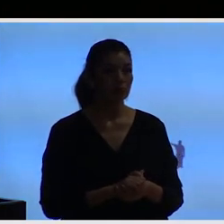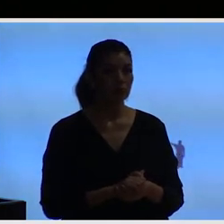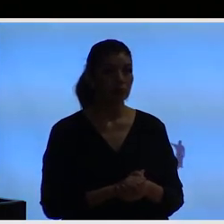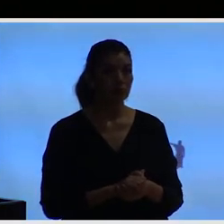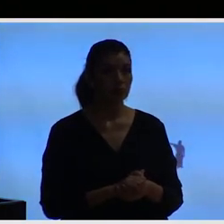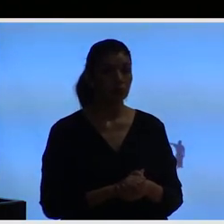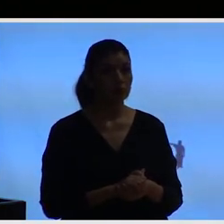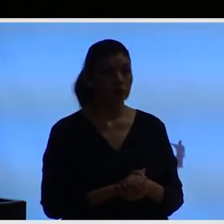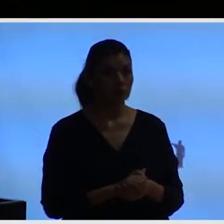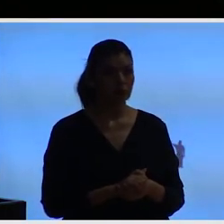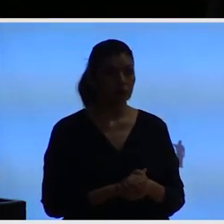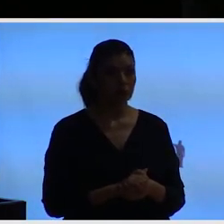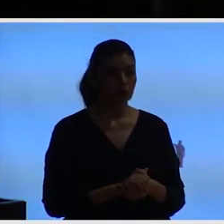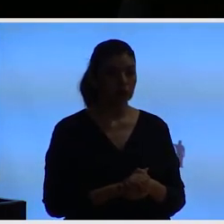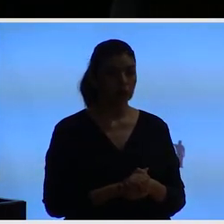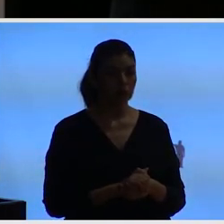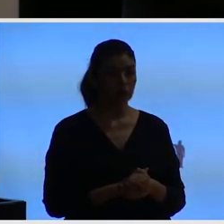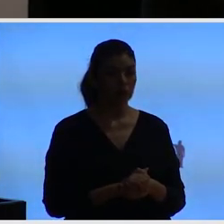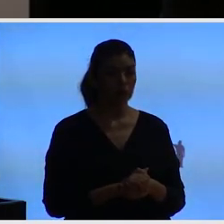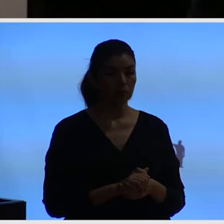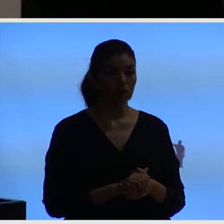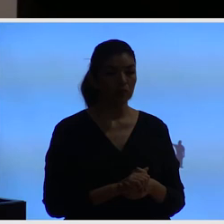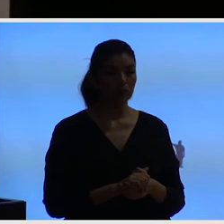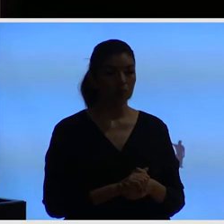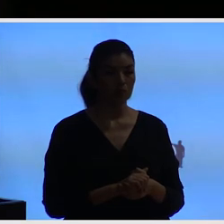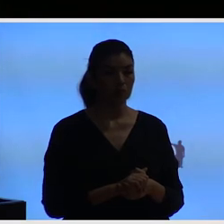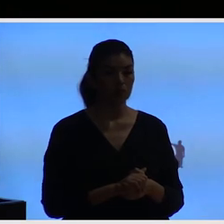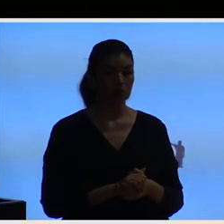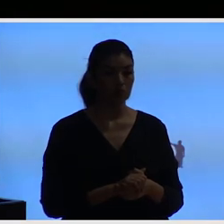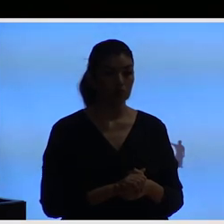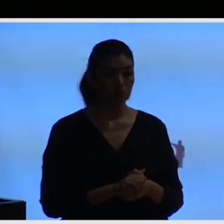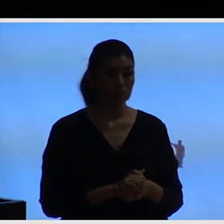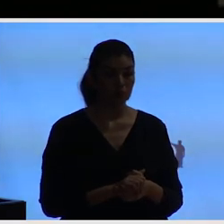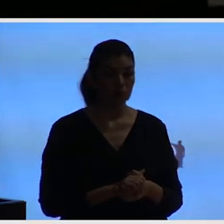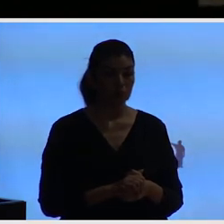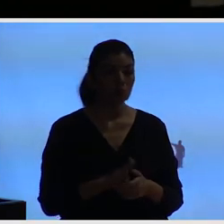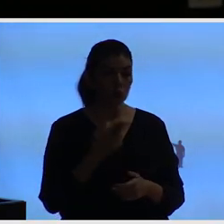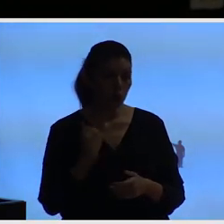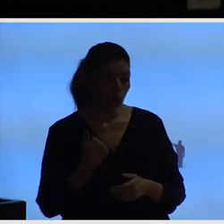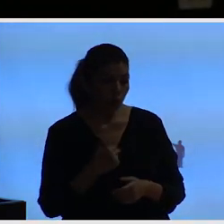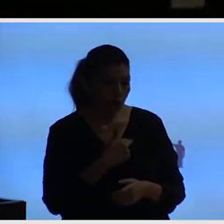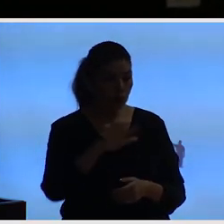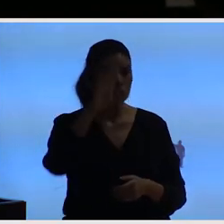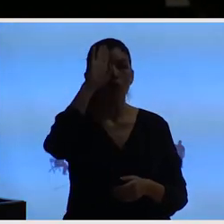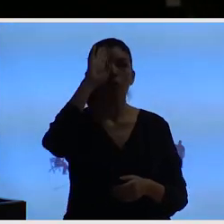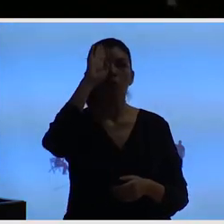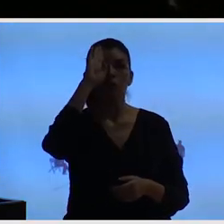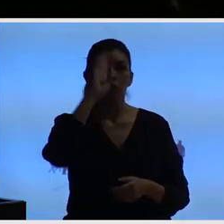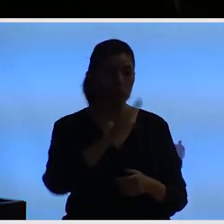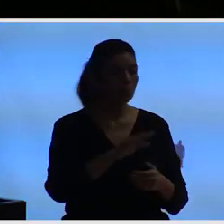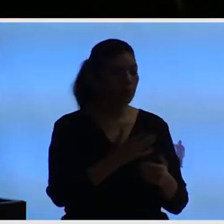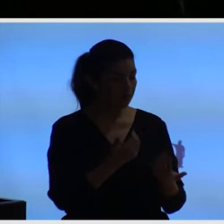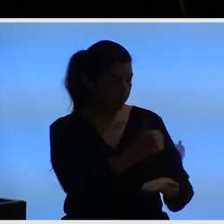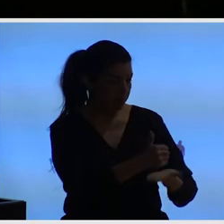hacer que está mucho más alineada con nuestra manera de ver la ciudad, y que nos permite relacionar de una